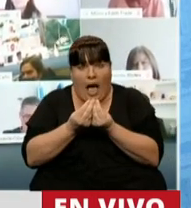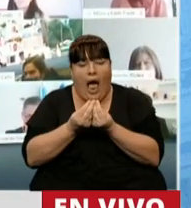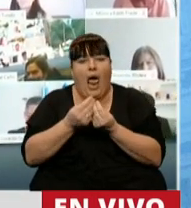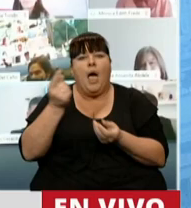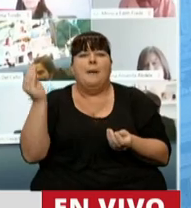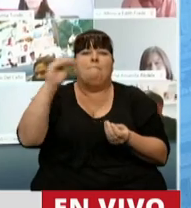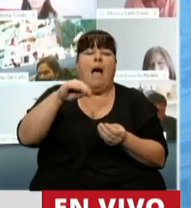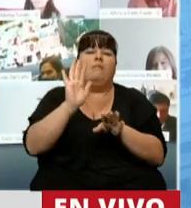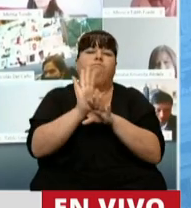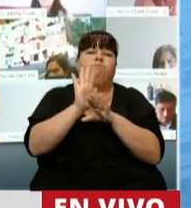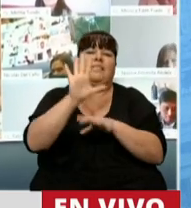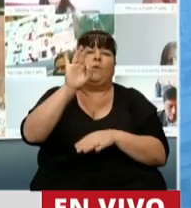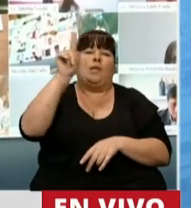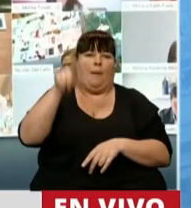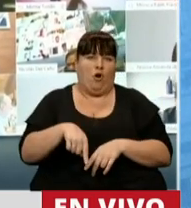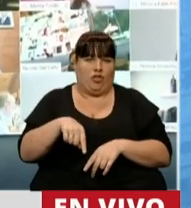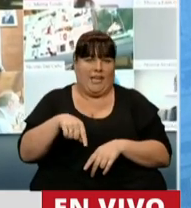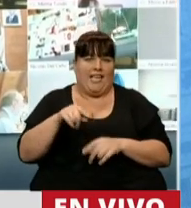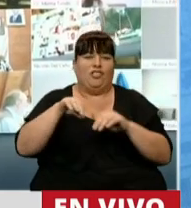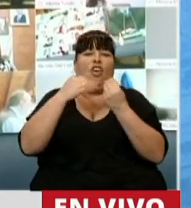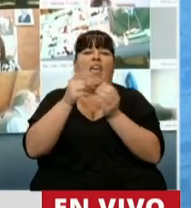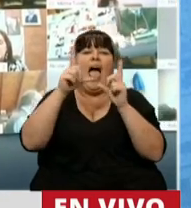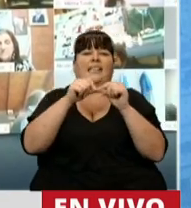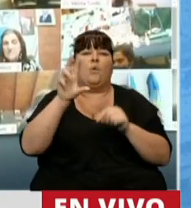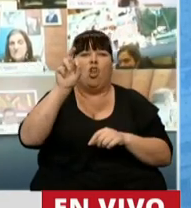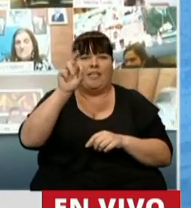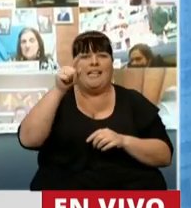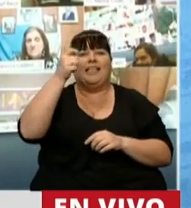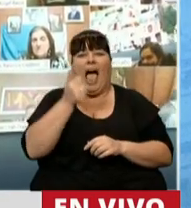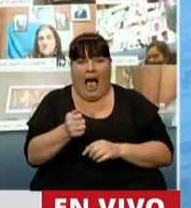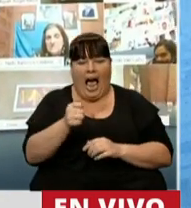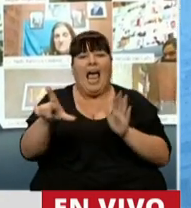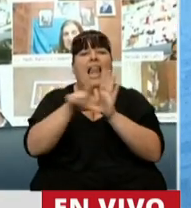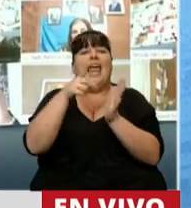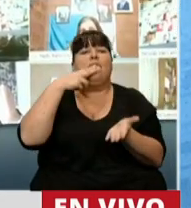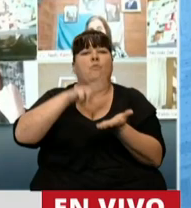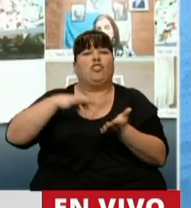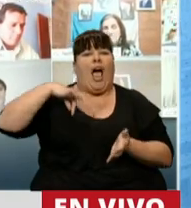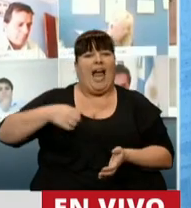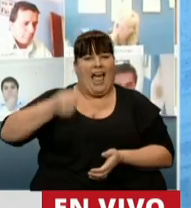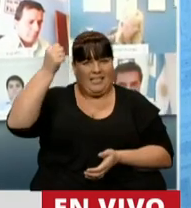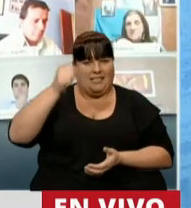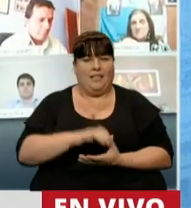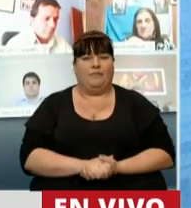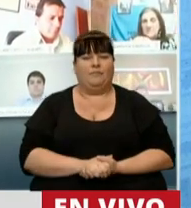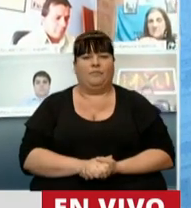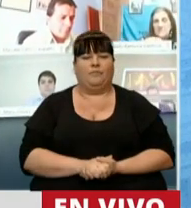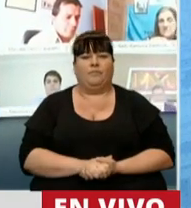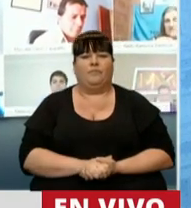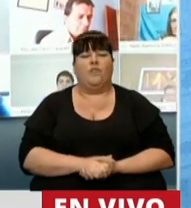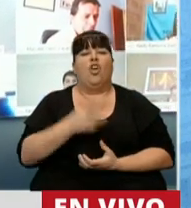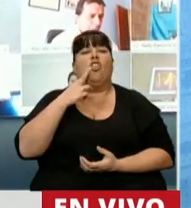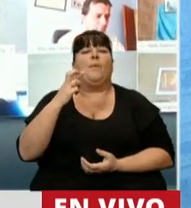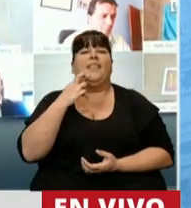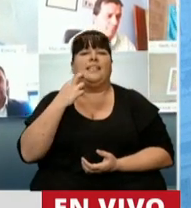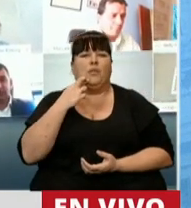importe adicional equivalente al 50% del previsto en el artículo 30 inciso A de la ley impuesto a las ganancias texto ordenado 2019.